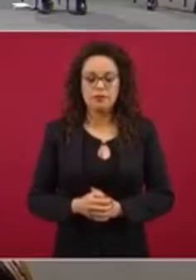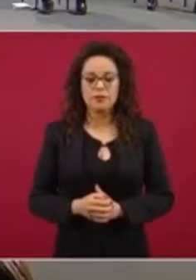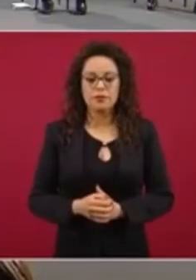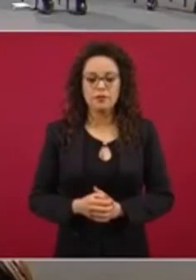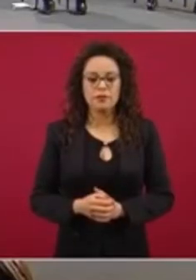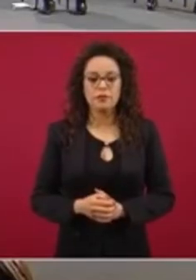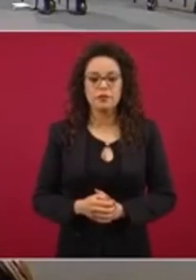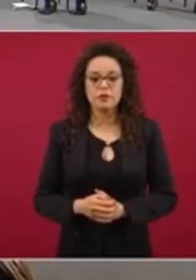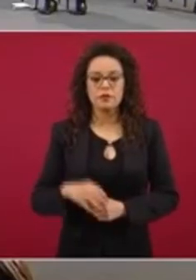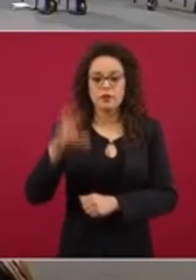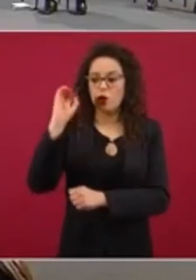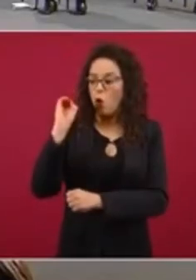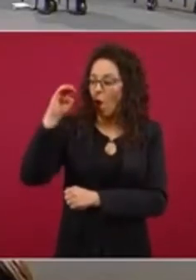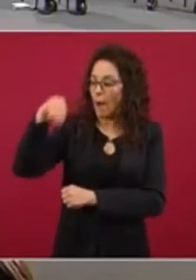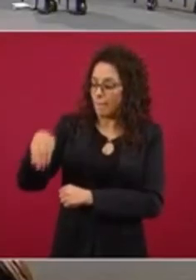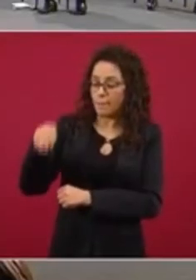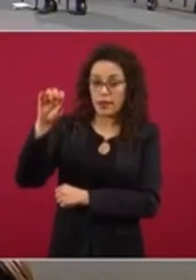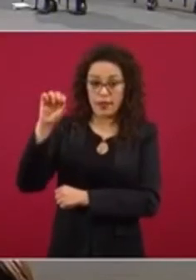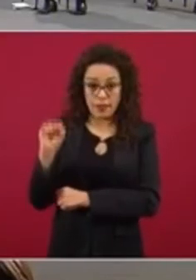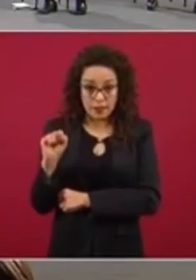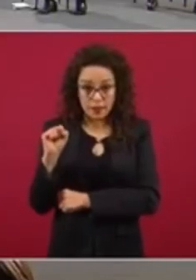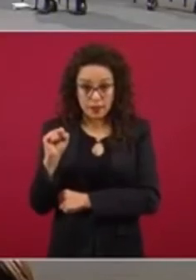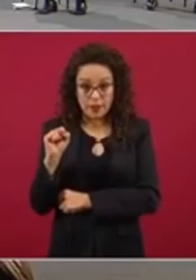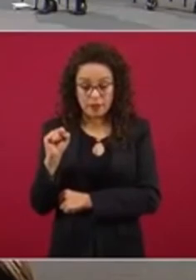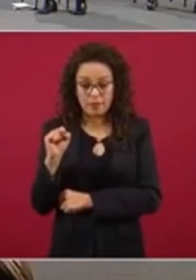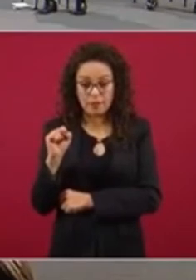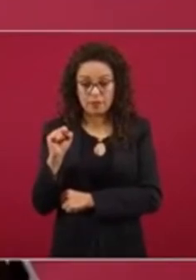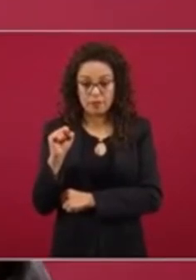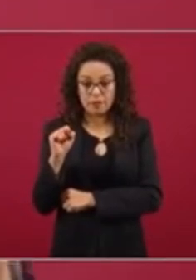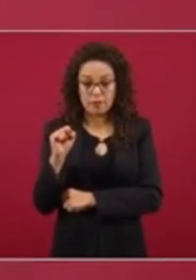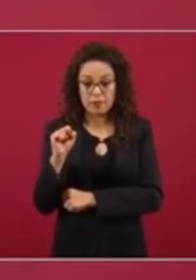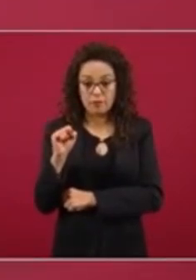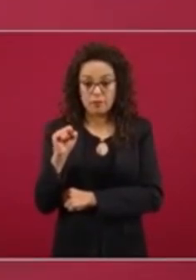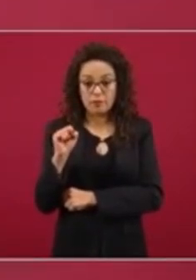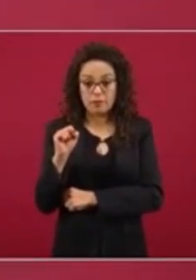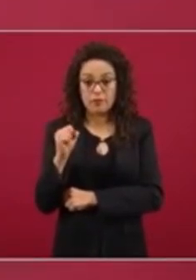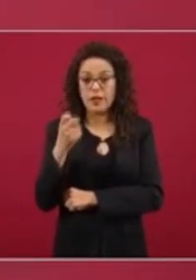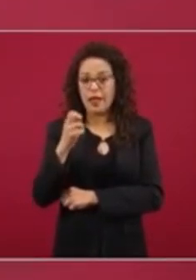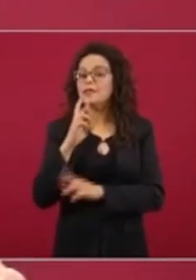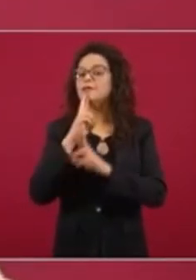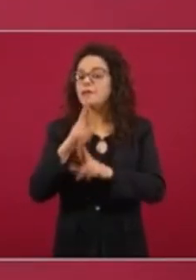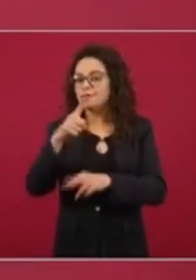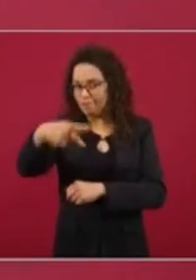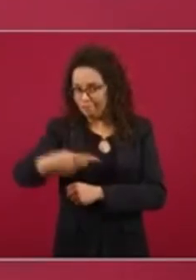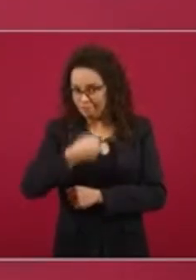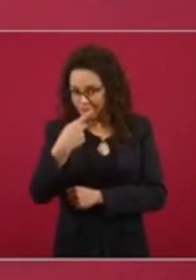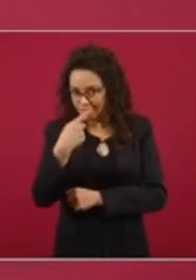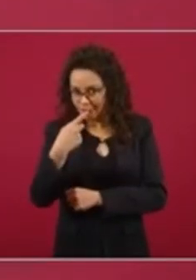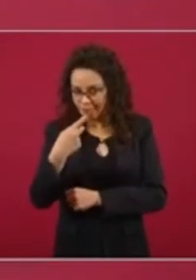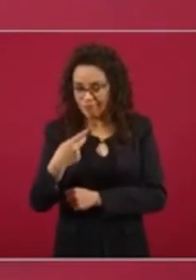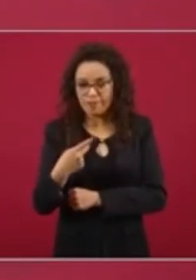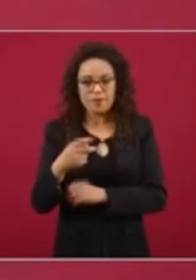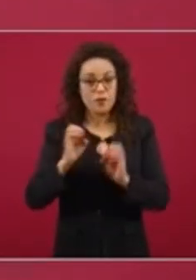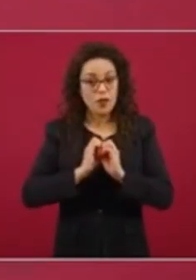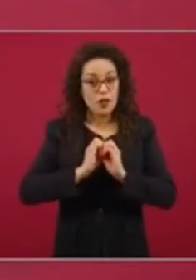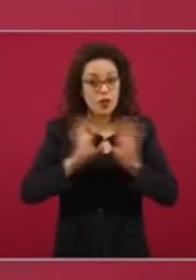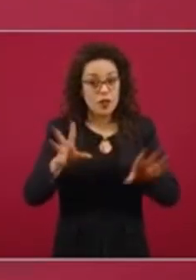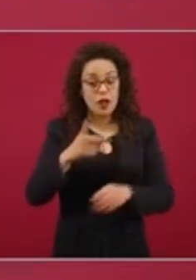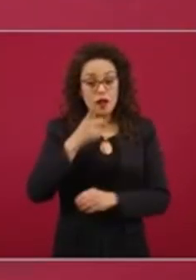La Organización Mundial de la Salud explícitamente, esto es para responder a su pregunta, esta explícitamente